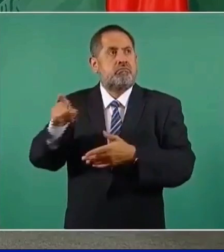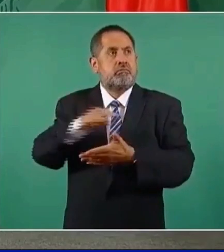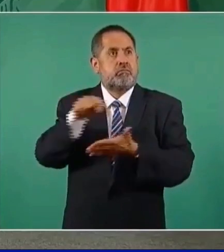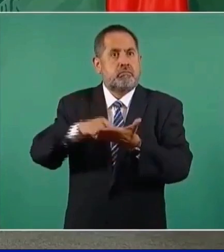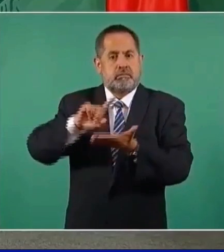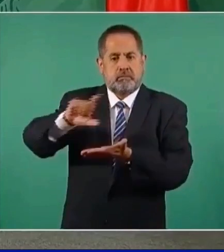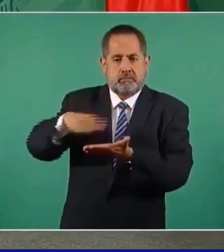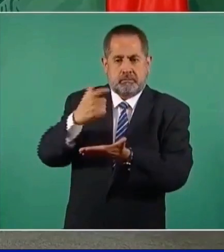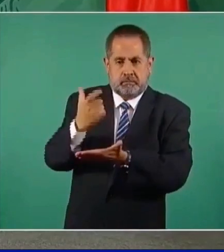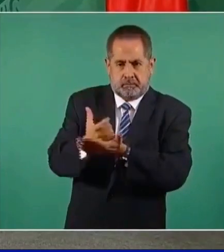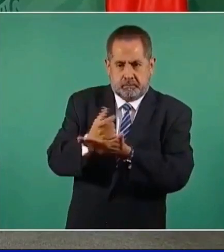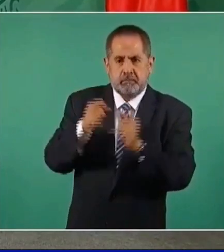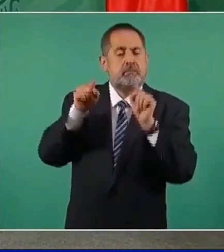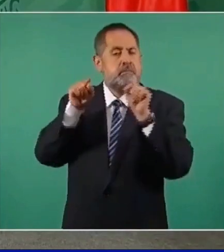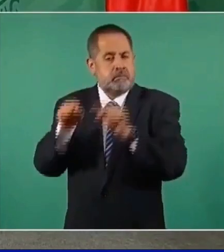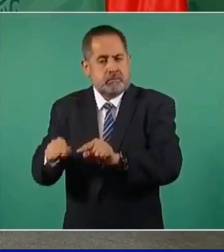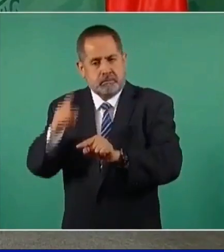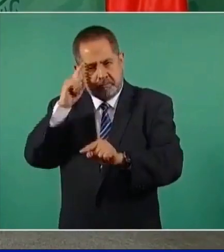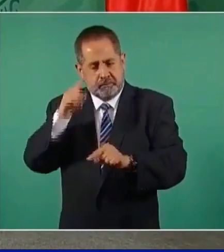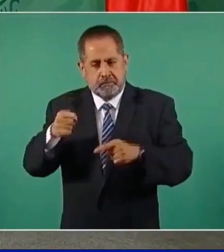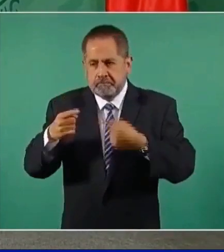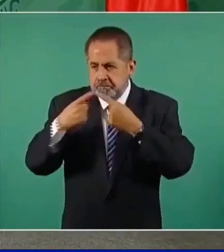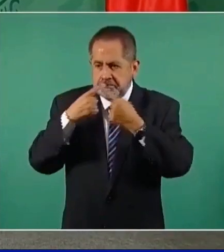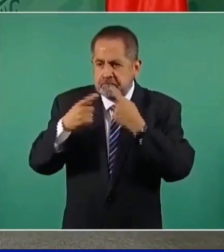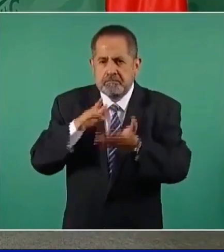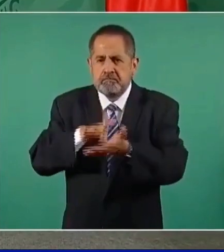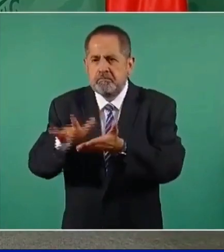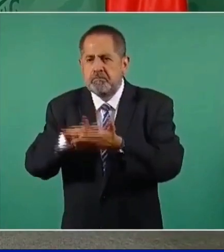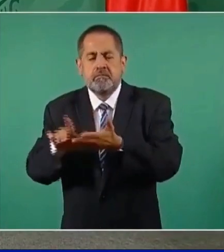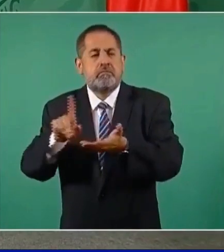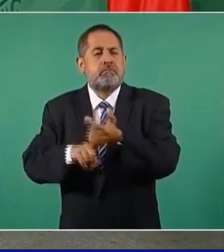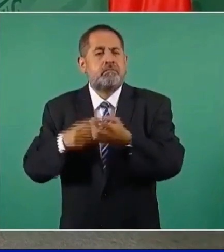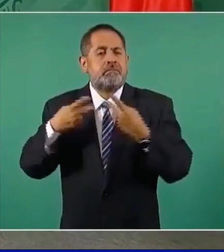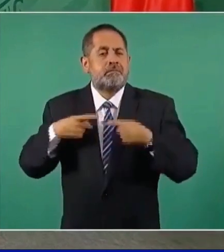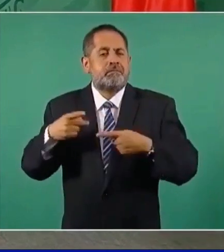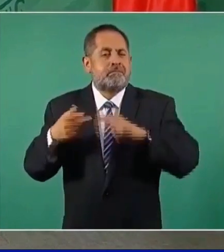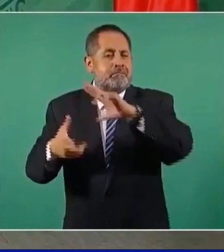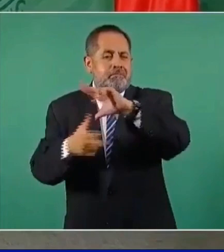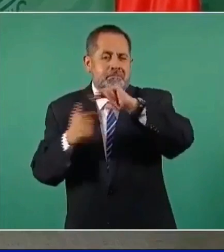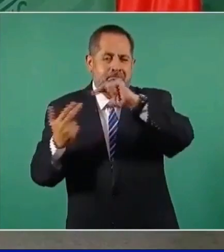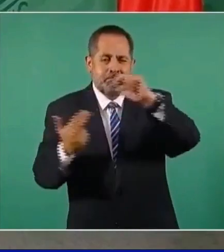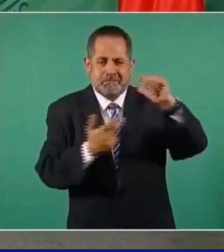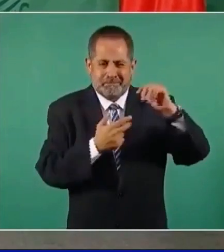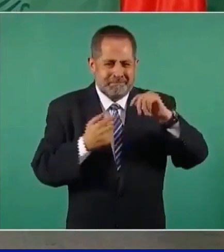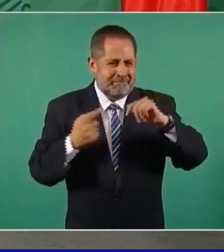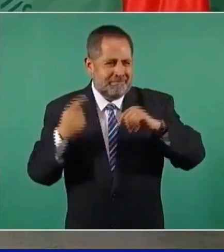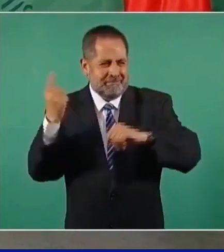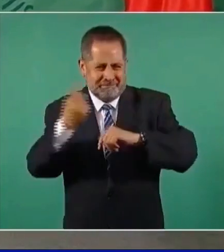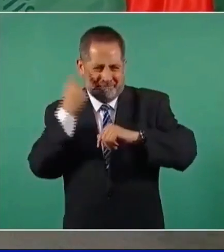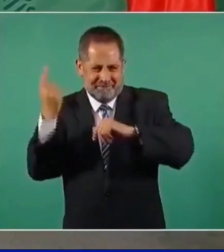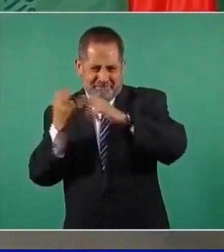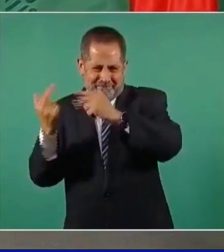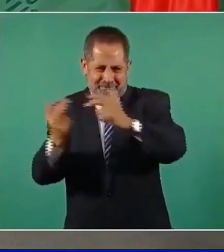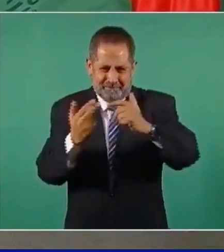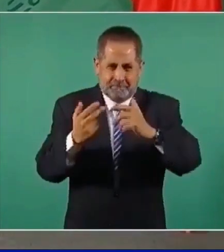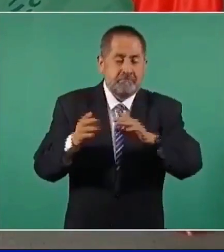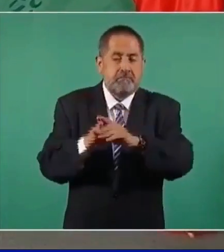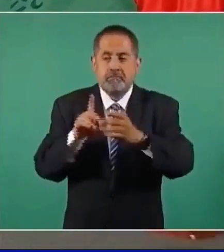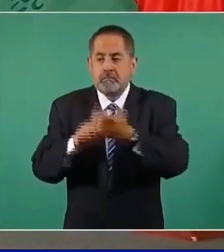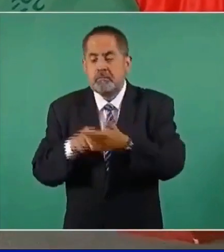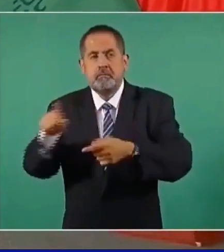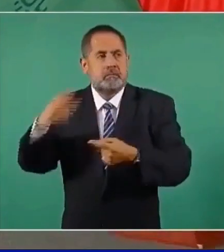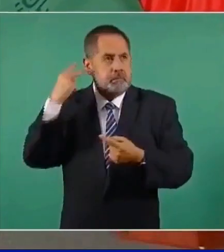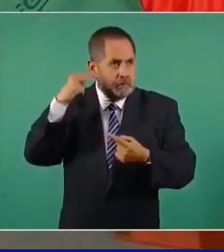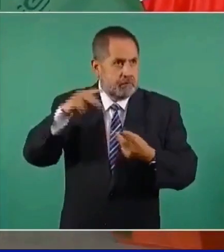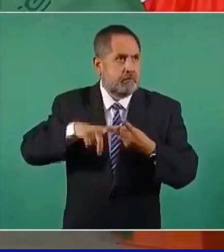para el plan de apoyo a los damnificados por el huracán en Veracruz, en